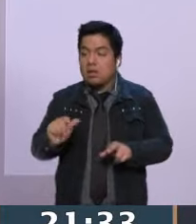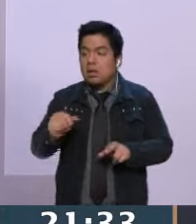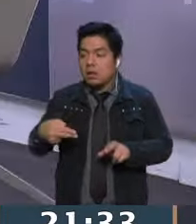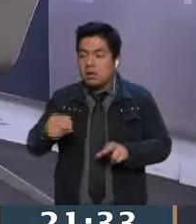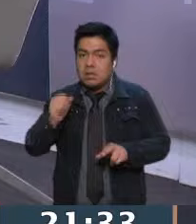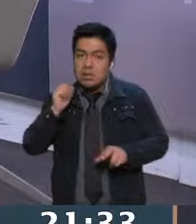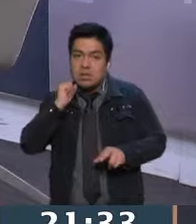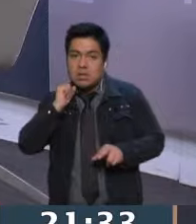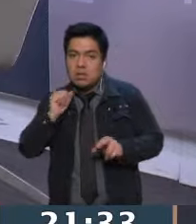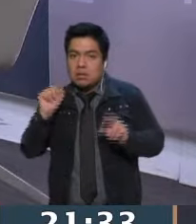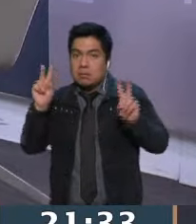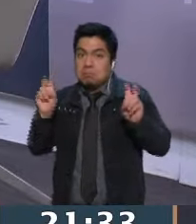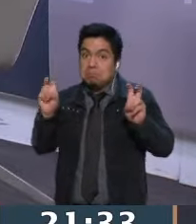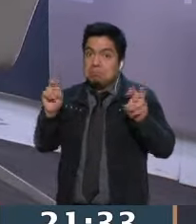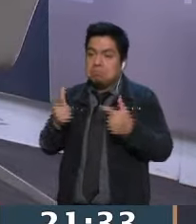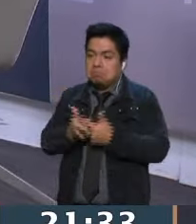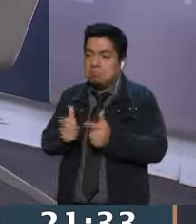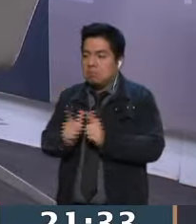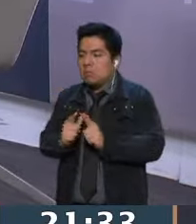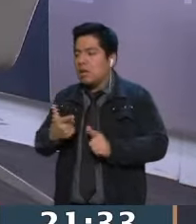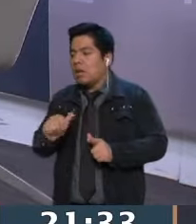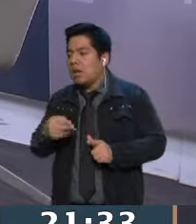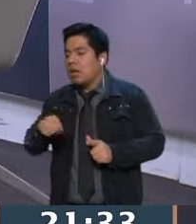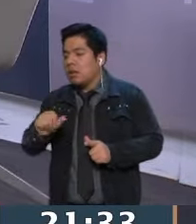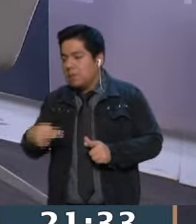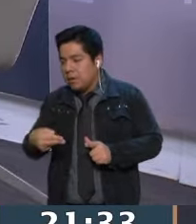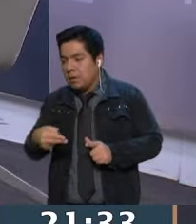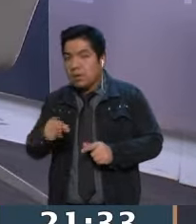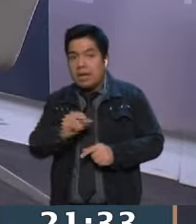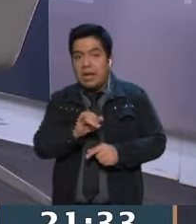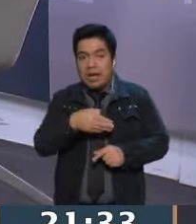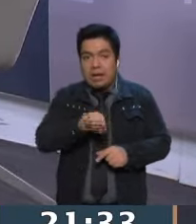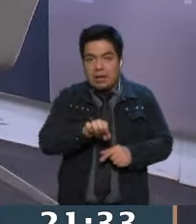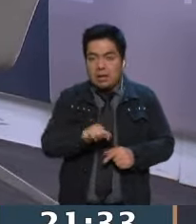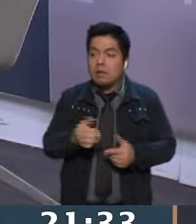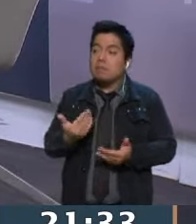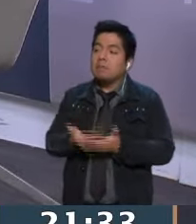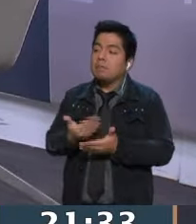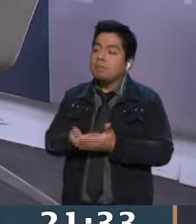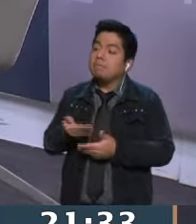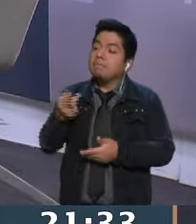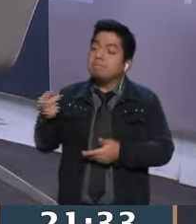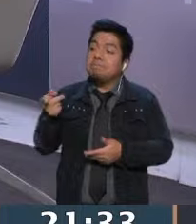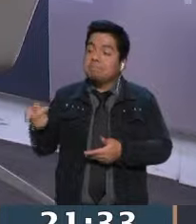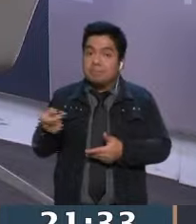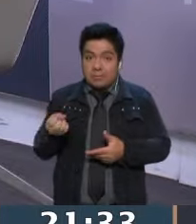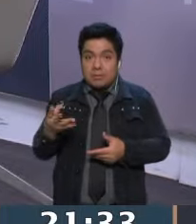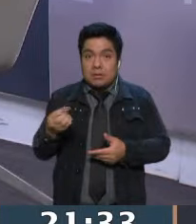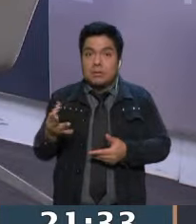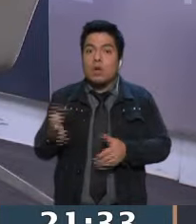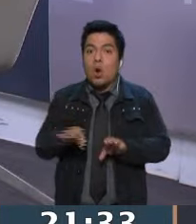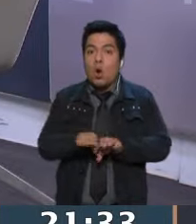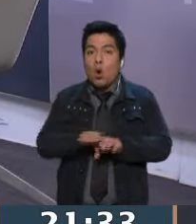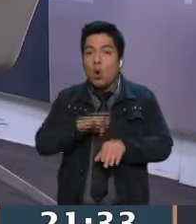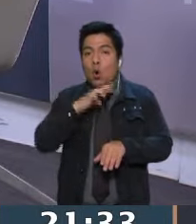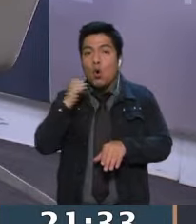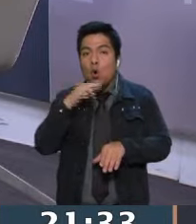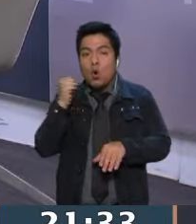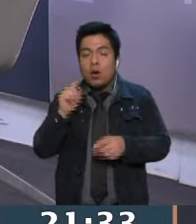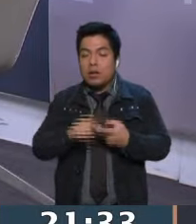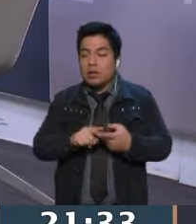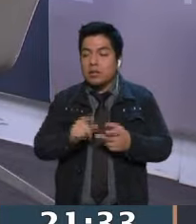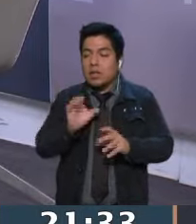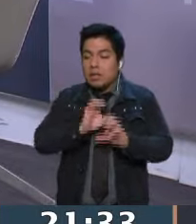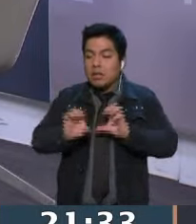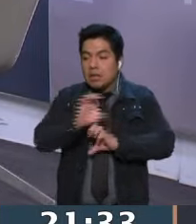senador del Disque Grupo Plural, Germán Martínez, llamó a que el INE hiciera una fiscalización de los gastos con los que fueron a Roma, tanto Claudia Sheinbaum como Xochitl